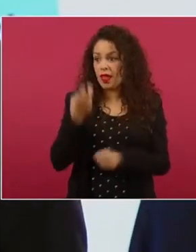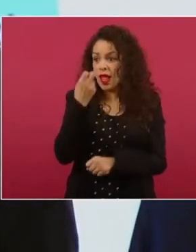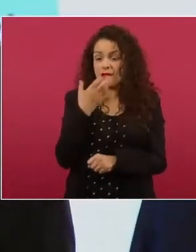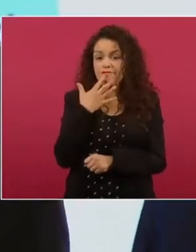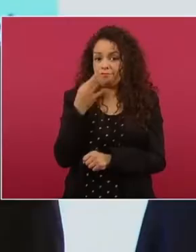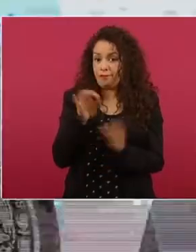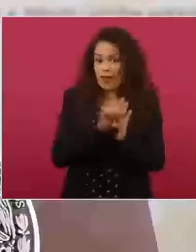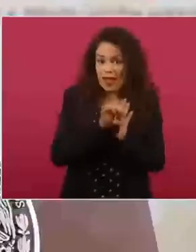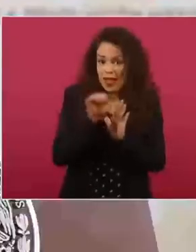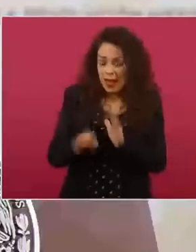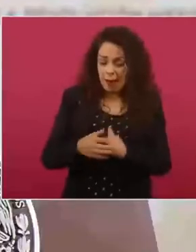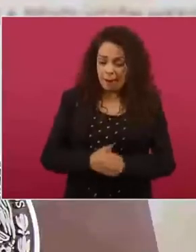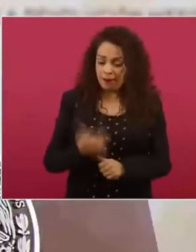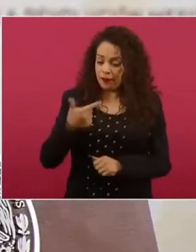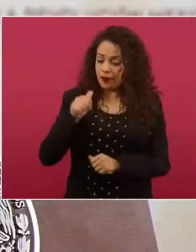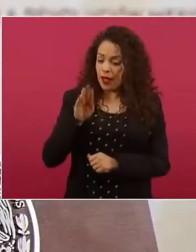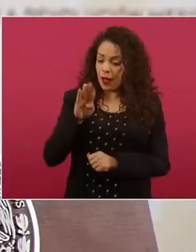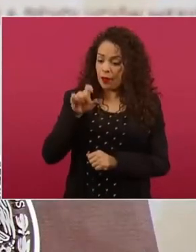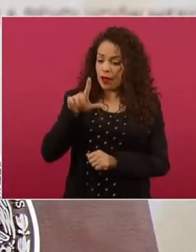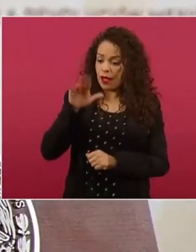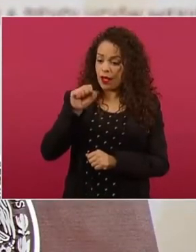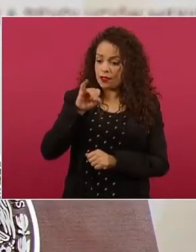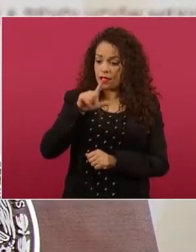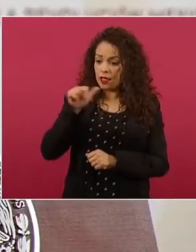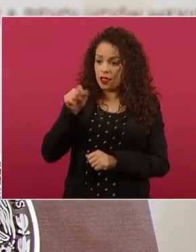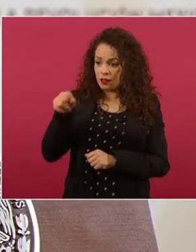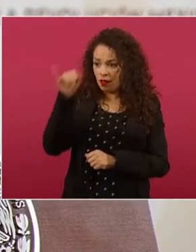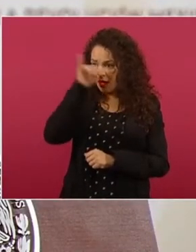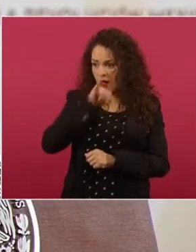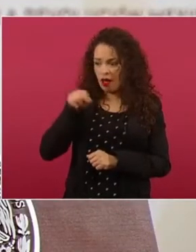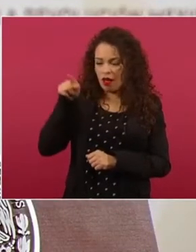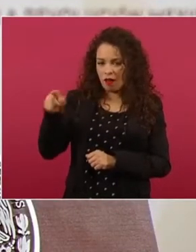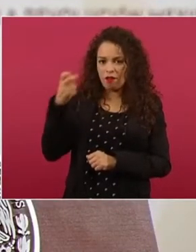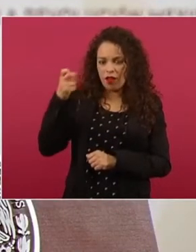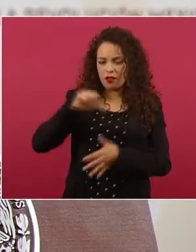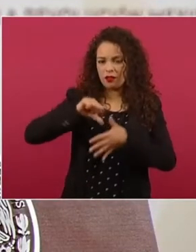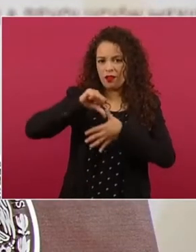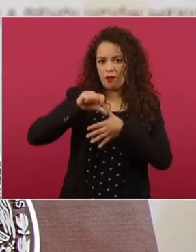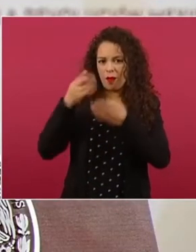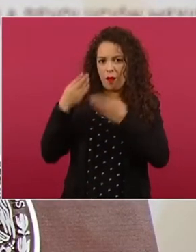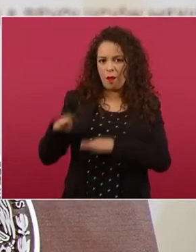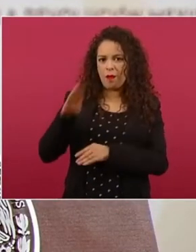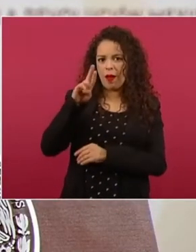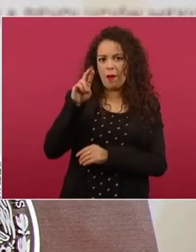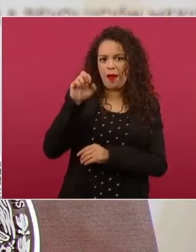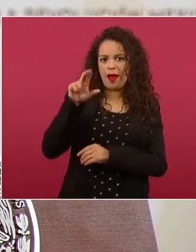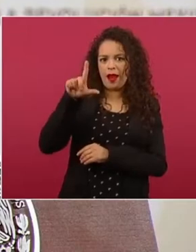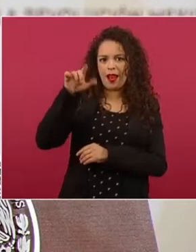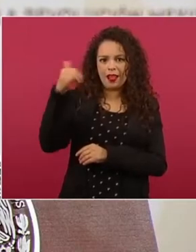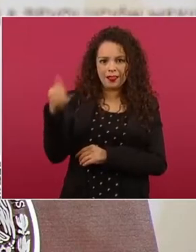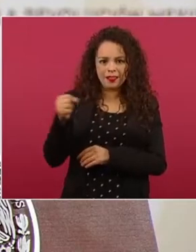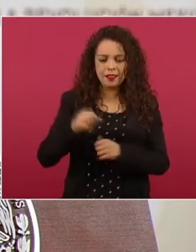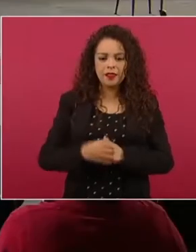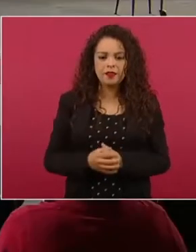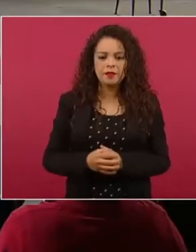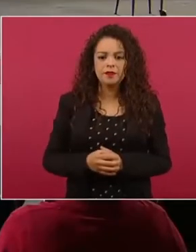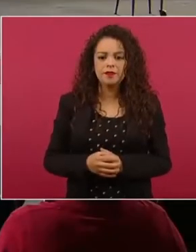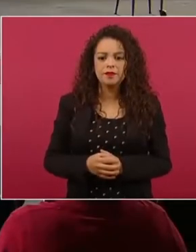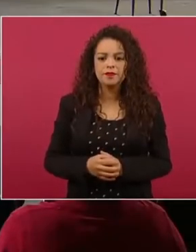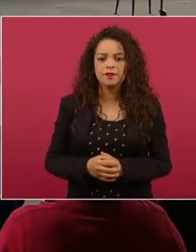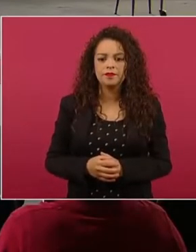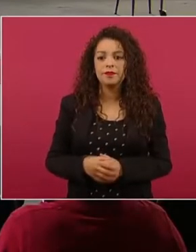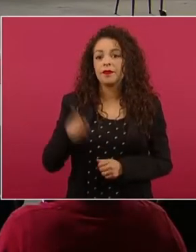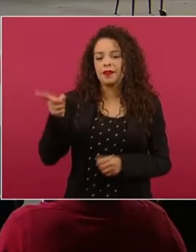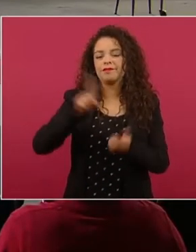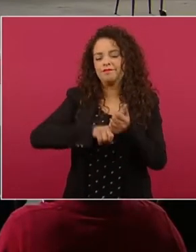Gabriel Casillas, economista en jefe del Banco Inglés Berkley en América Latina, y es su representante,